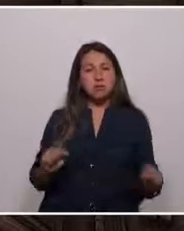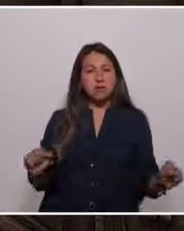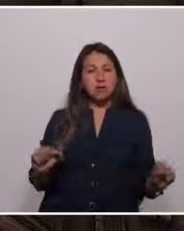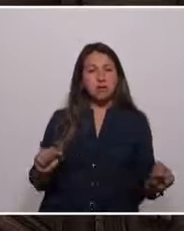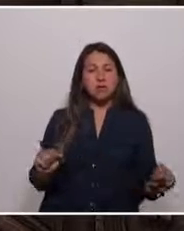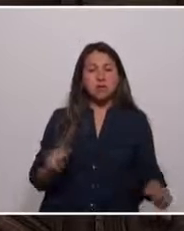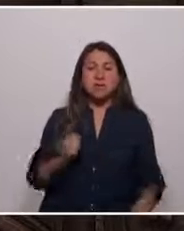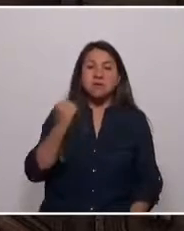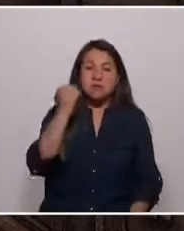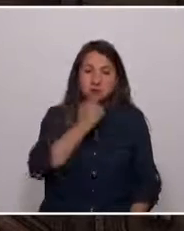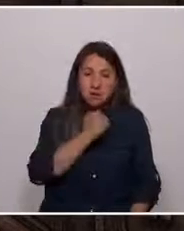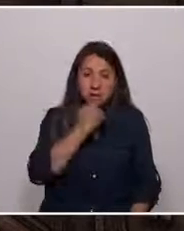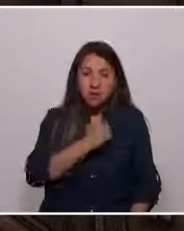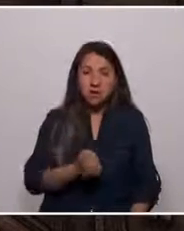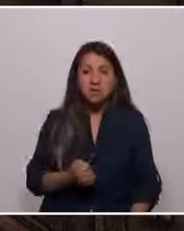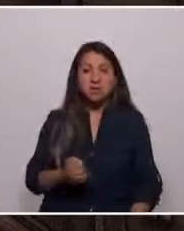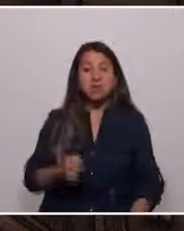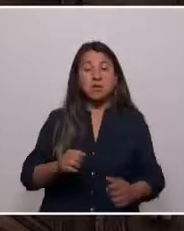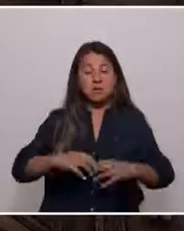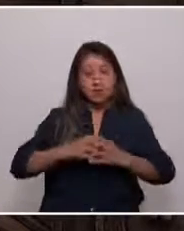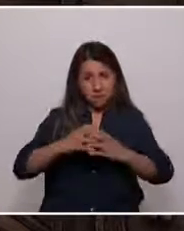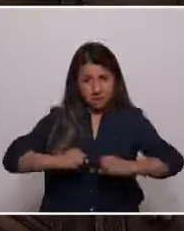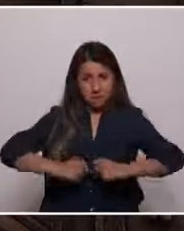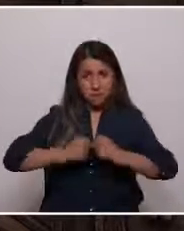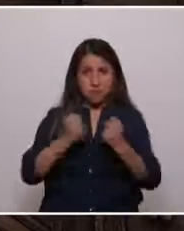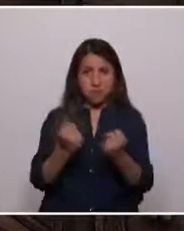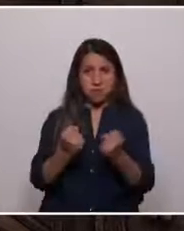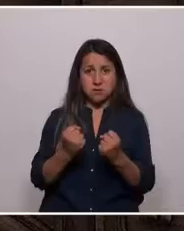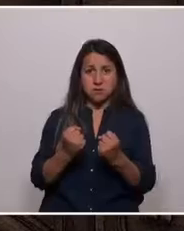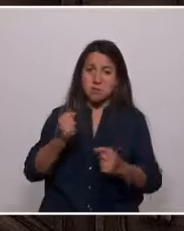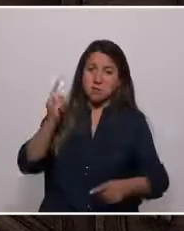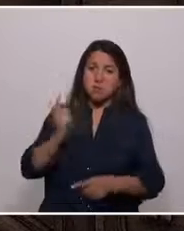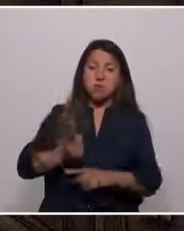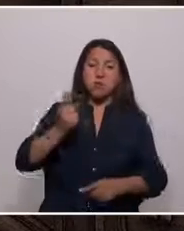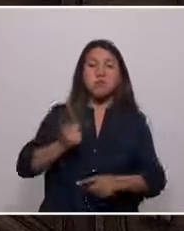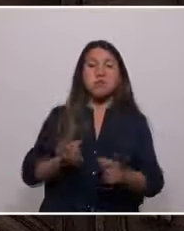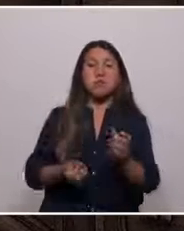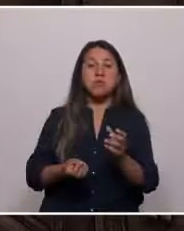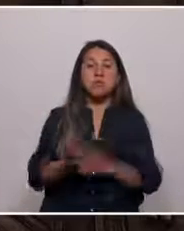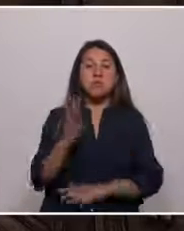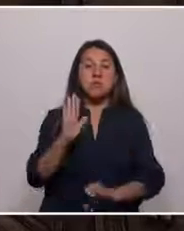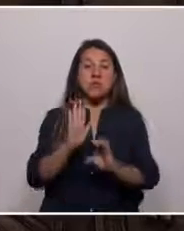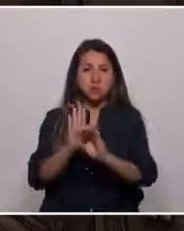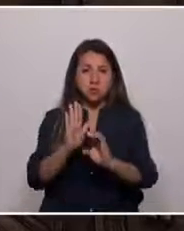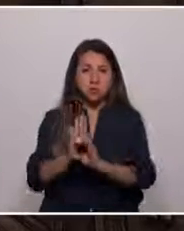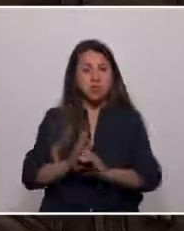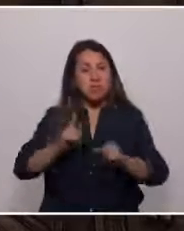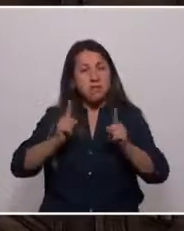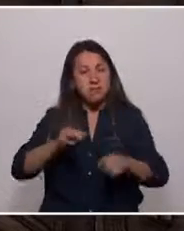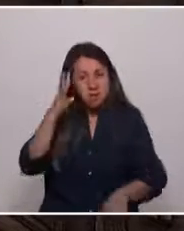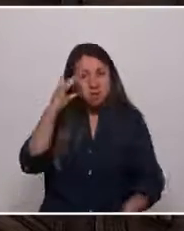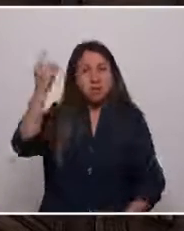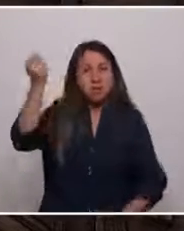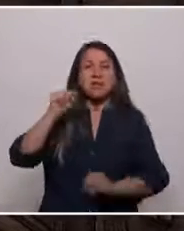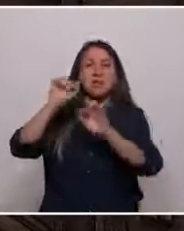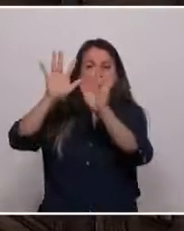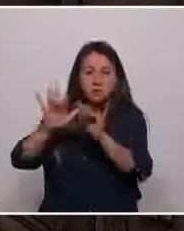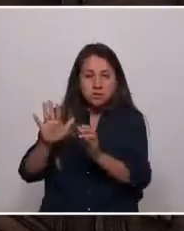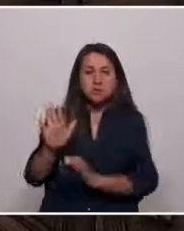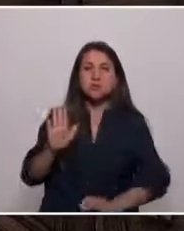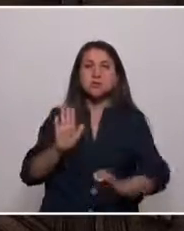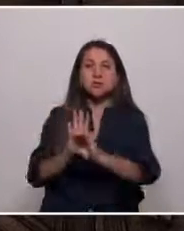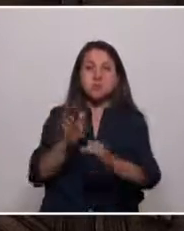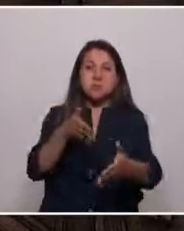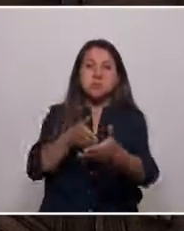barbaridad de quienes con fuerza impusieron la actual constitución. Debemos crear un texto constitucional que no